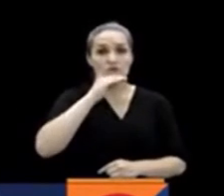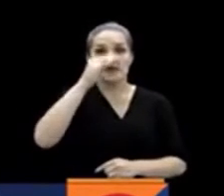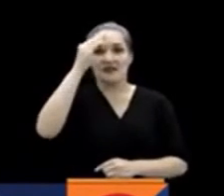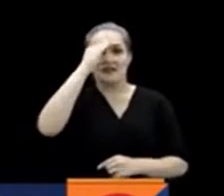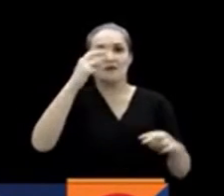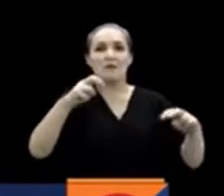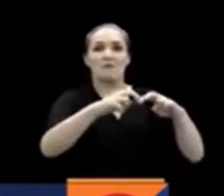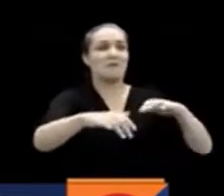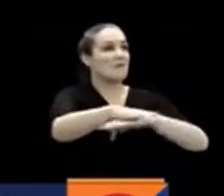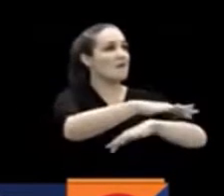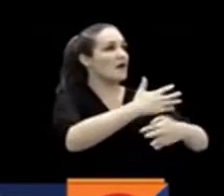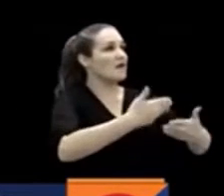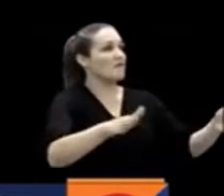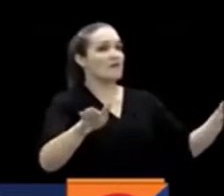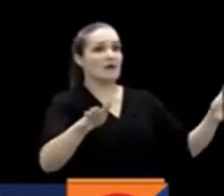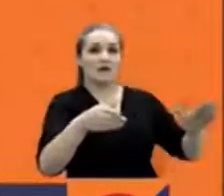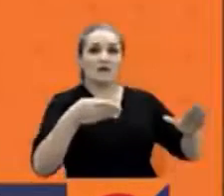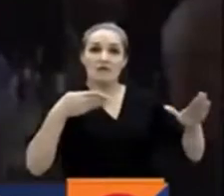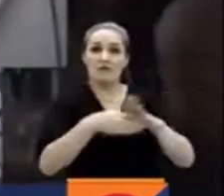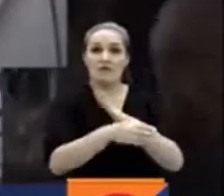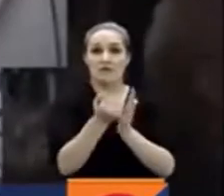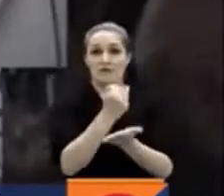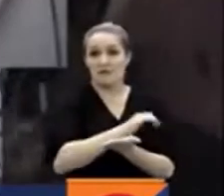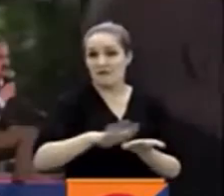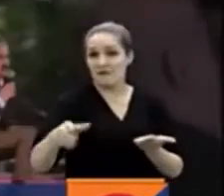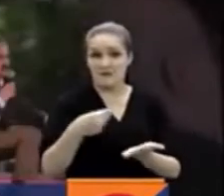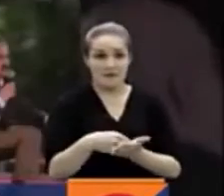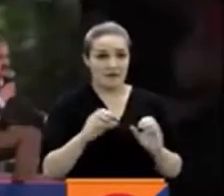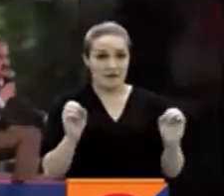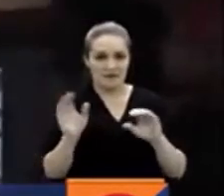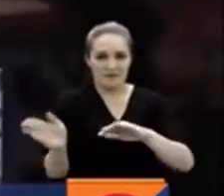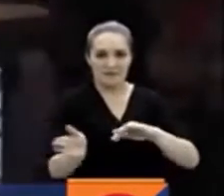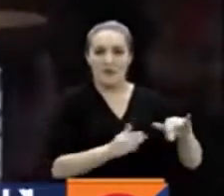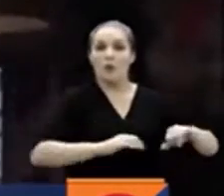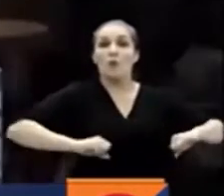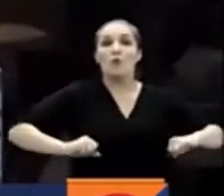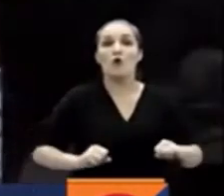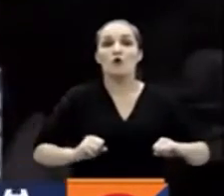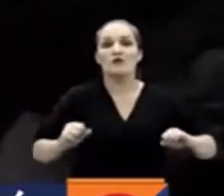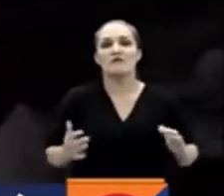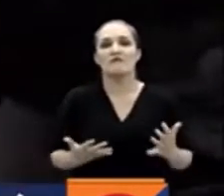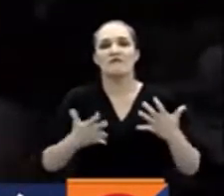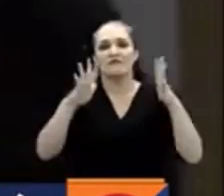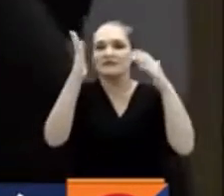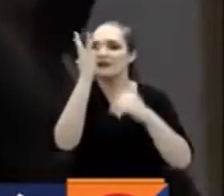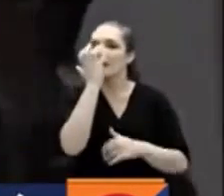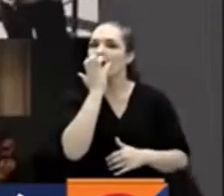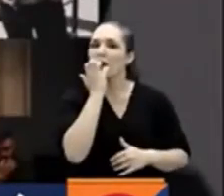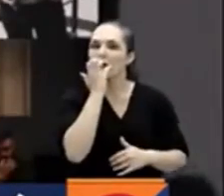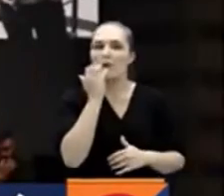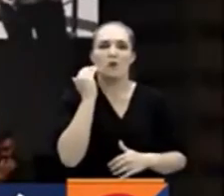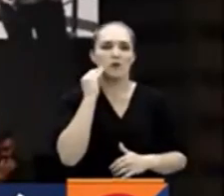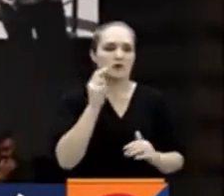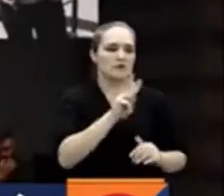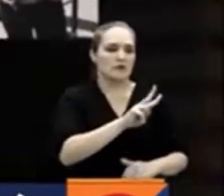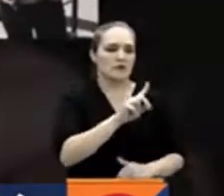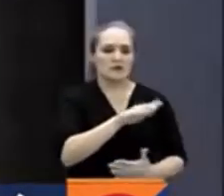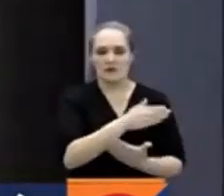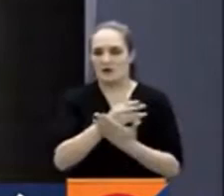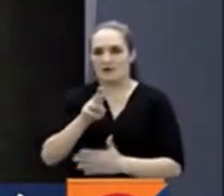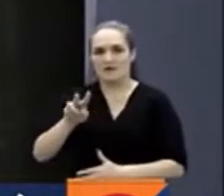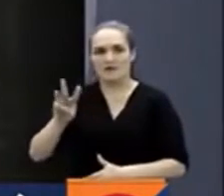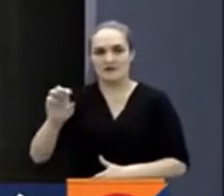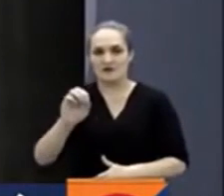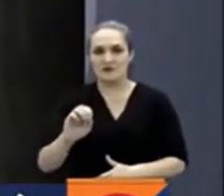plazas abiertas. La entrada será libre. En Bogotá, llega el Festival Gabo del 21 al 23 de octubre. En su